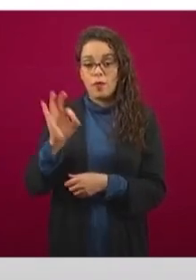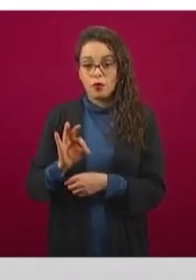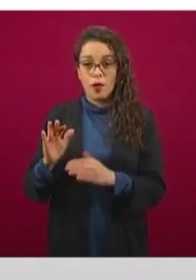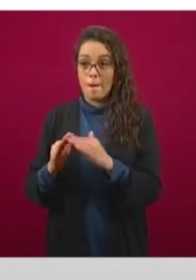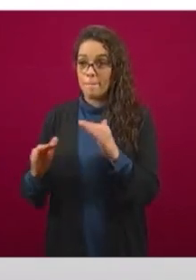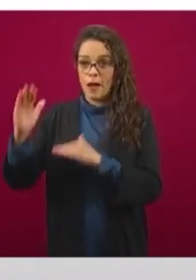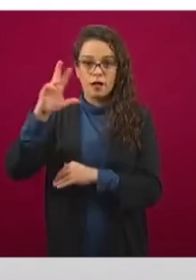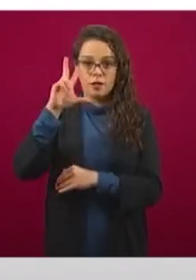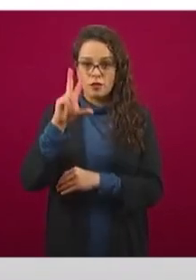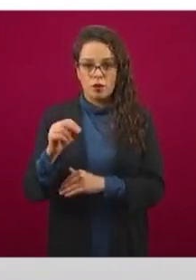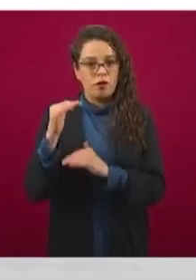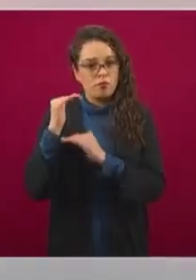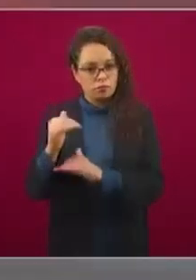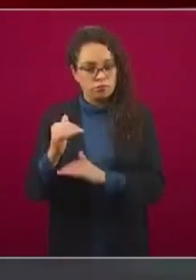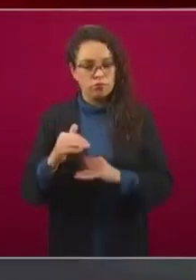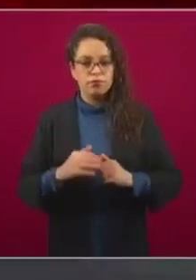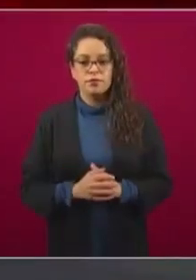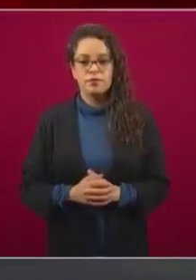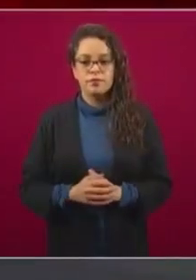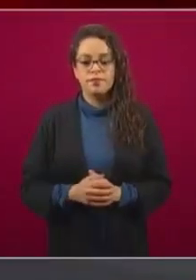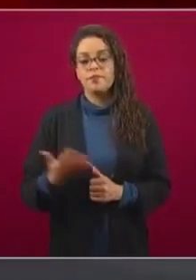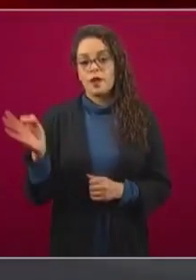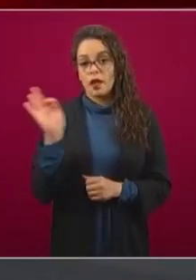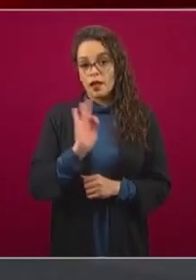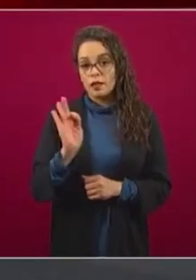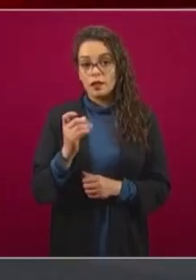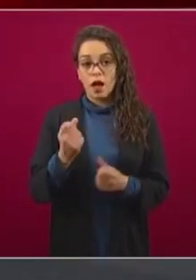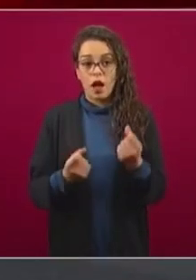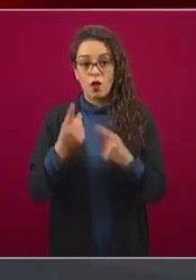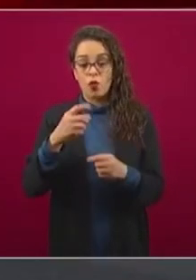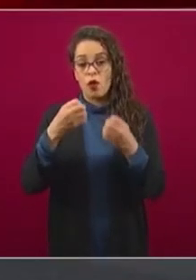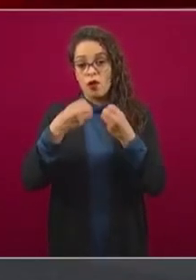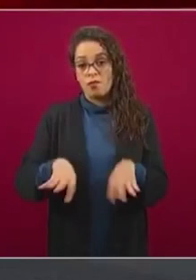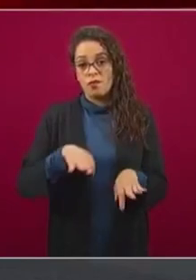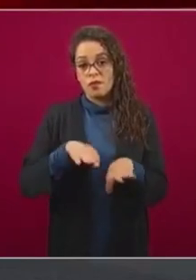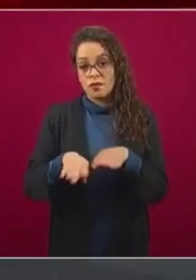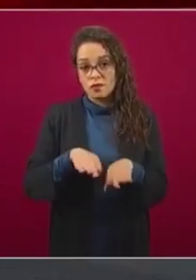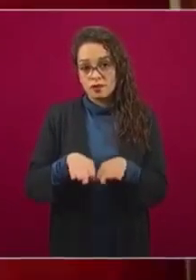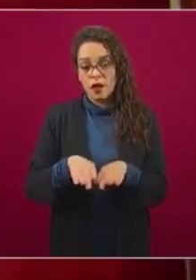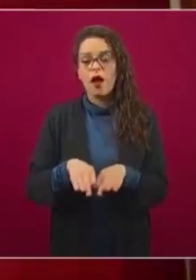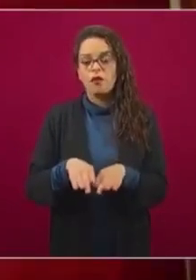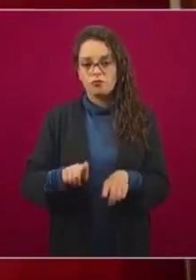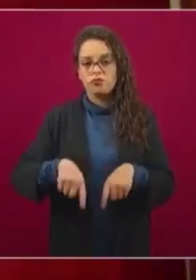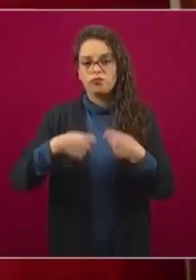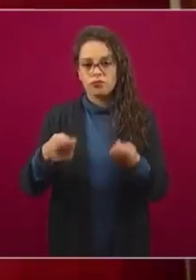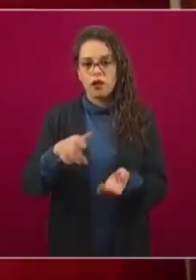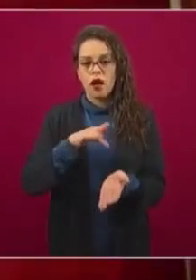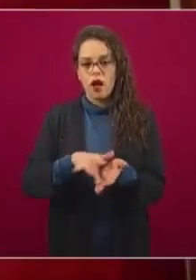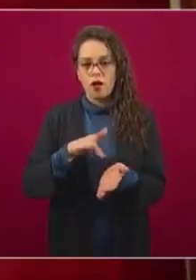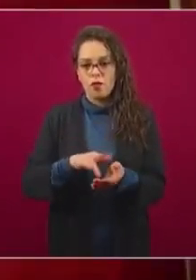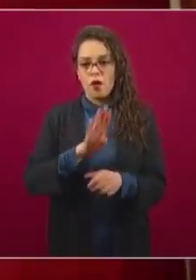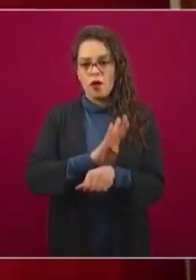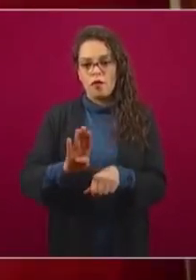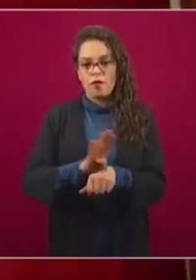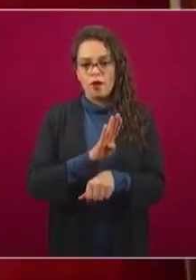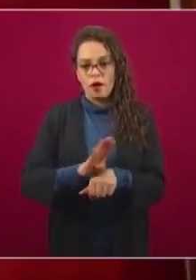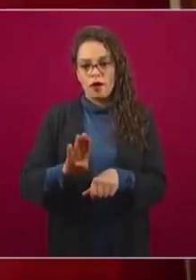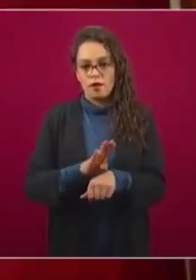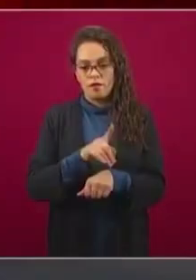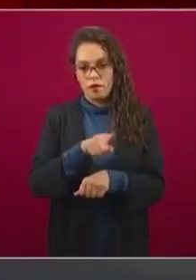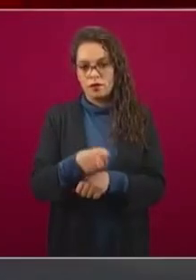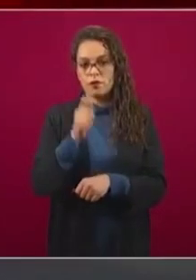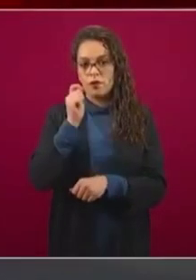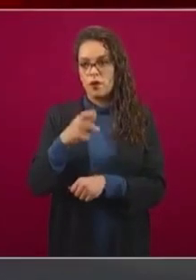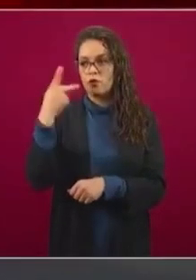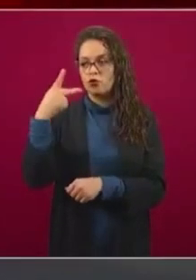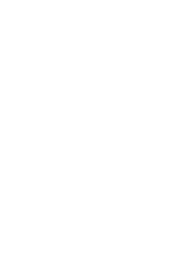pierdan el empleo tienen el beneficio de la cobertura de protección de pagos que contrataron con su crédito.